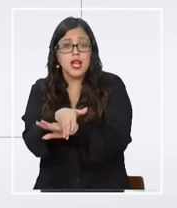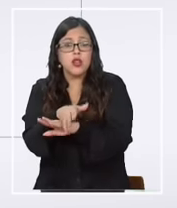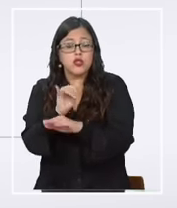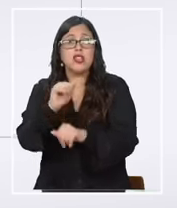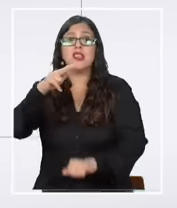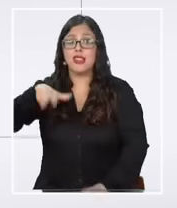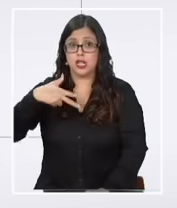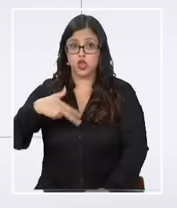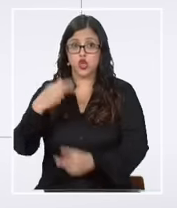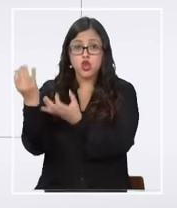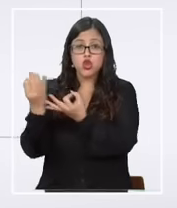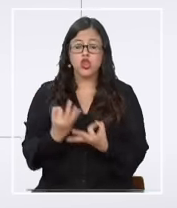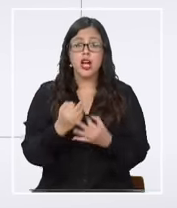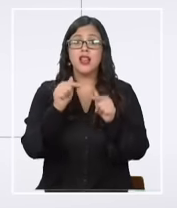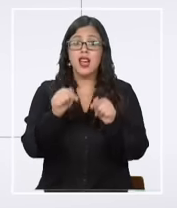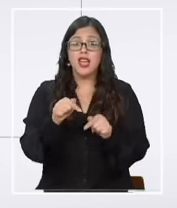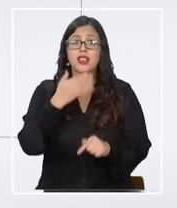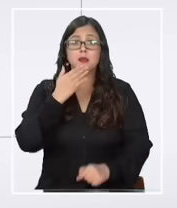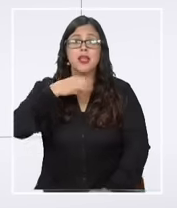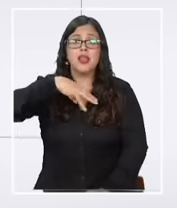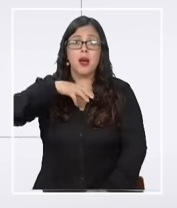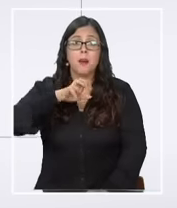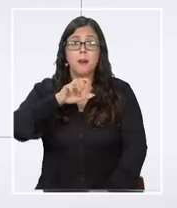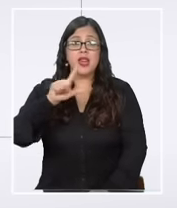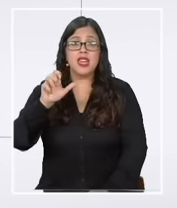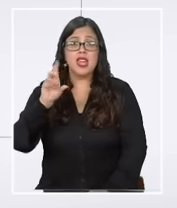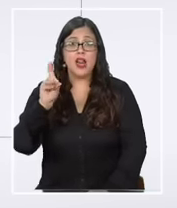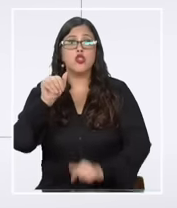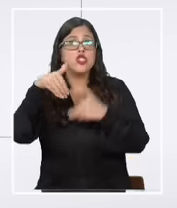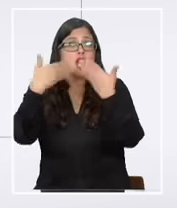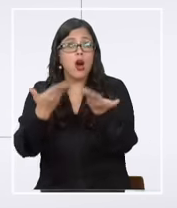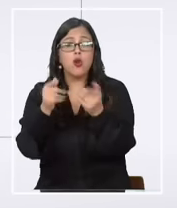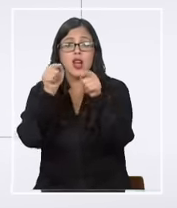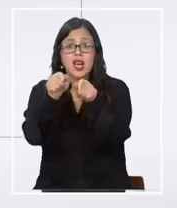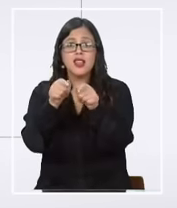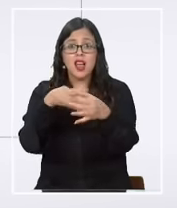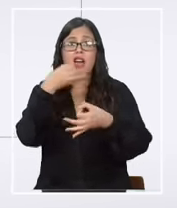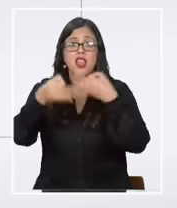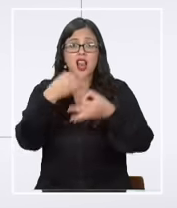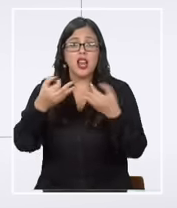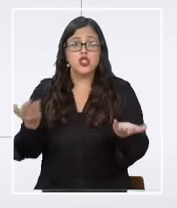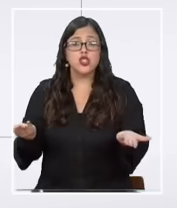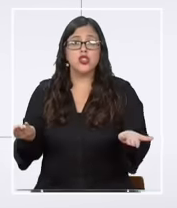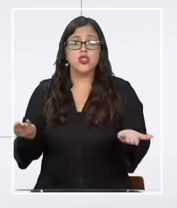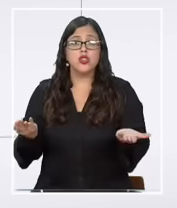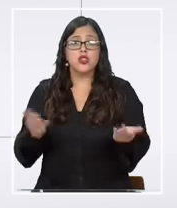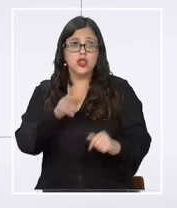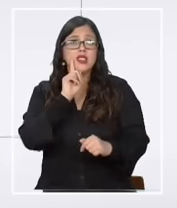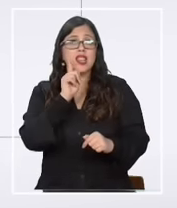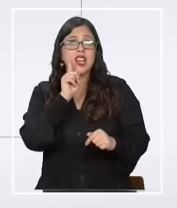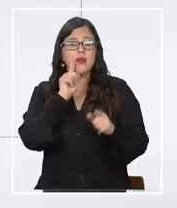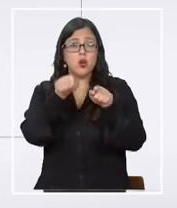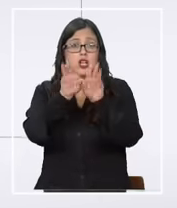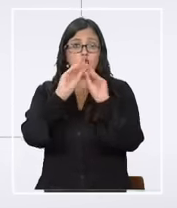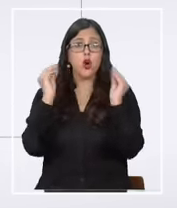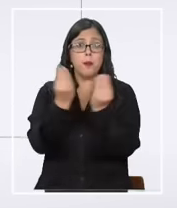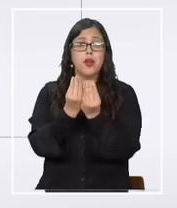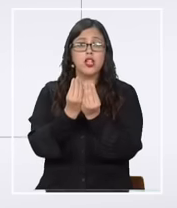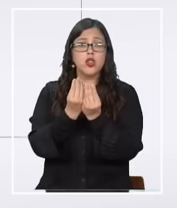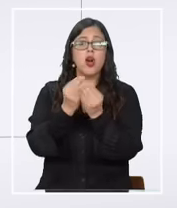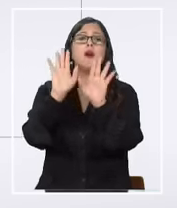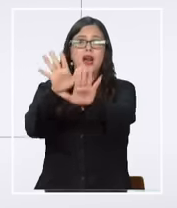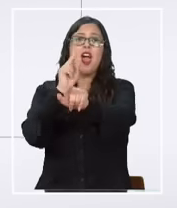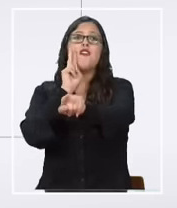18 entre ellos Miguel Mellao y él da esta declaración la tenemos ya o no tenemos la declaración completa vamos a